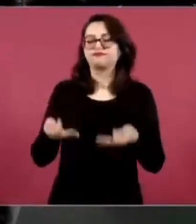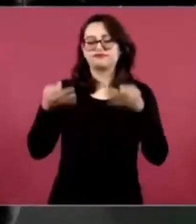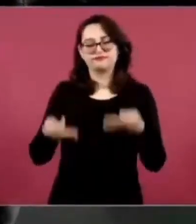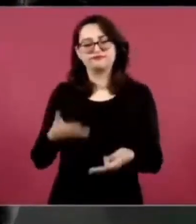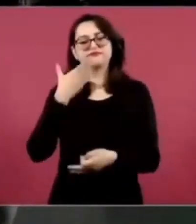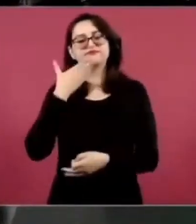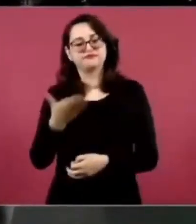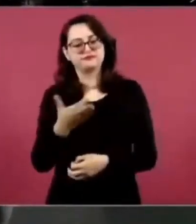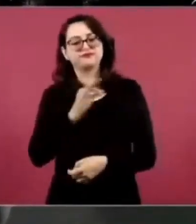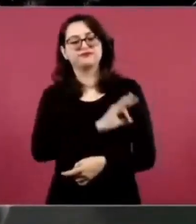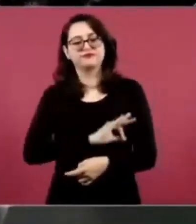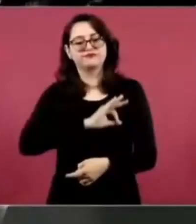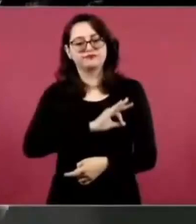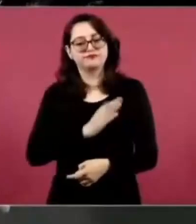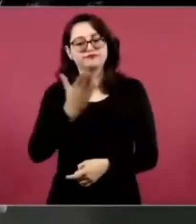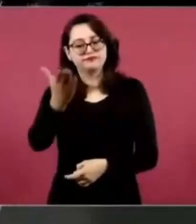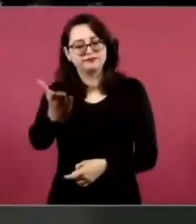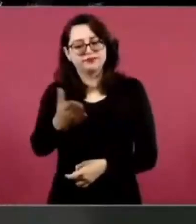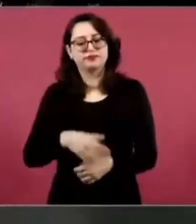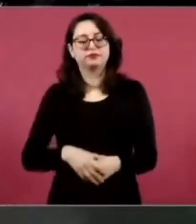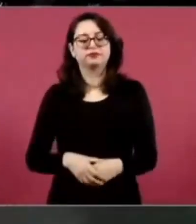Felicitarle. Gracias. Gracias. Gracias. Gracias. Gracias. Gracias.